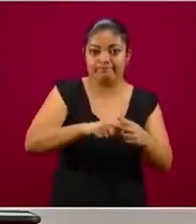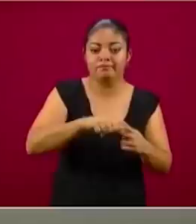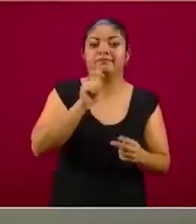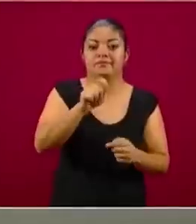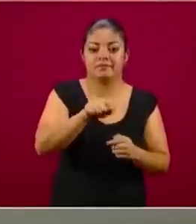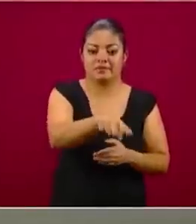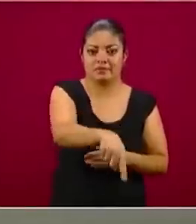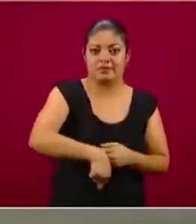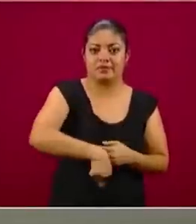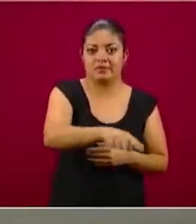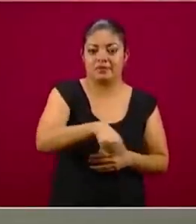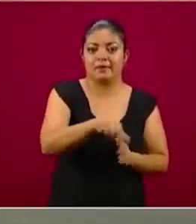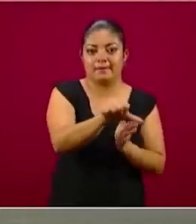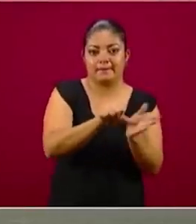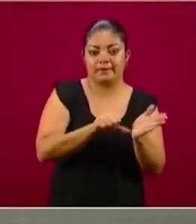mayo.